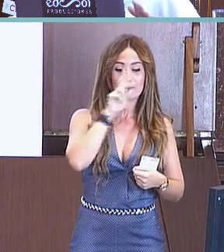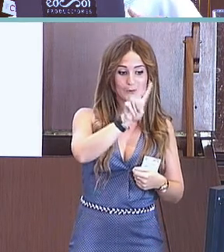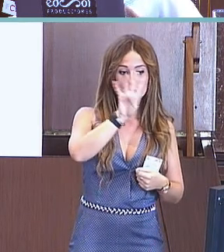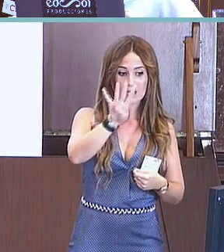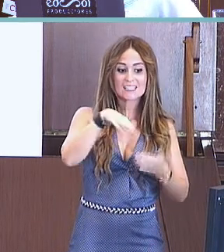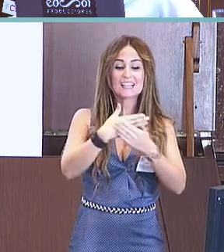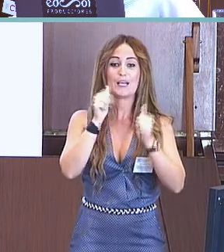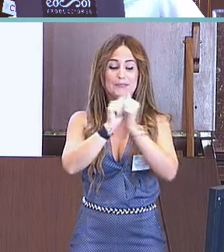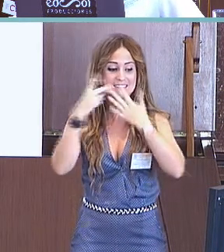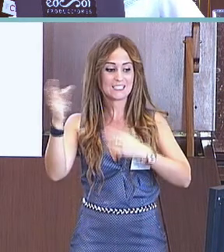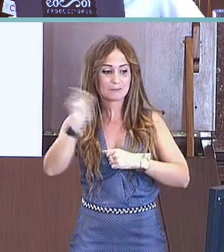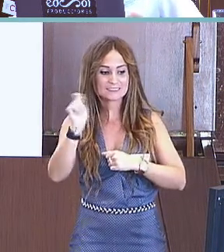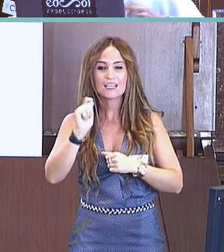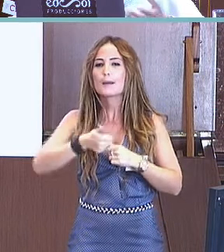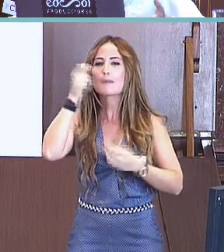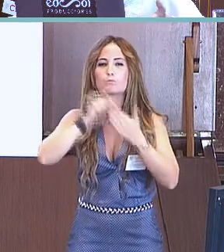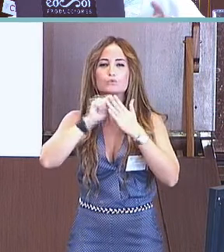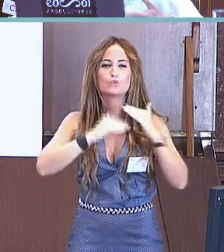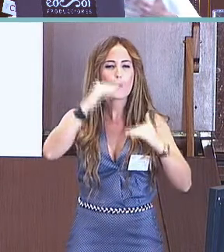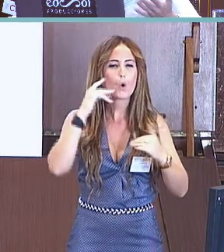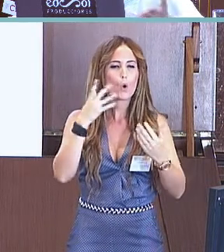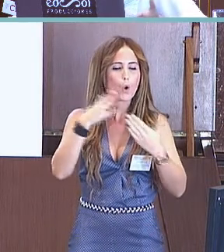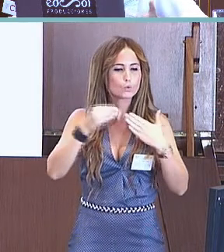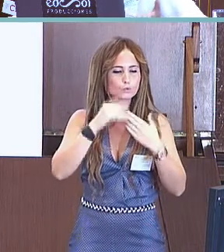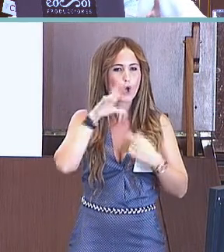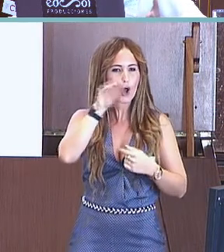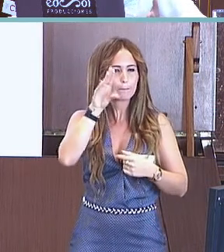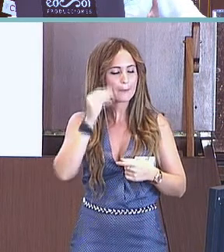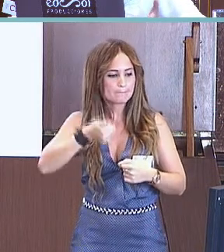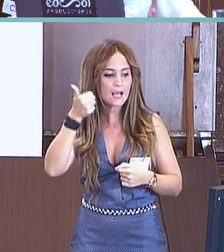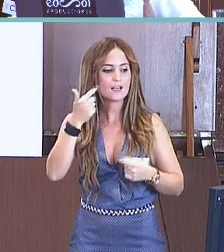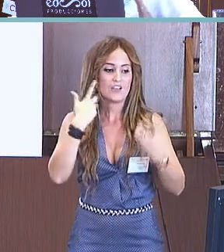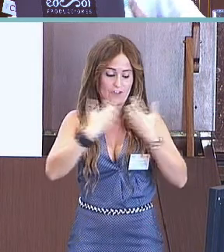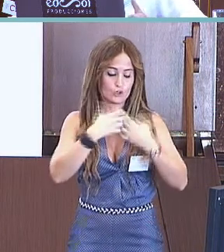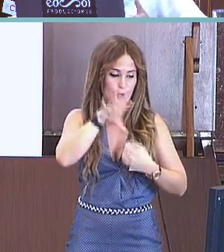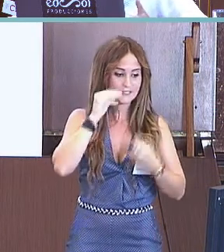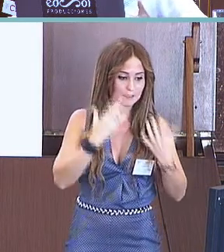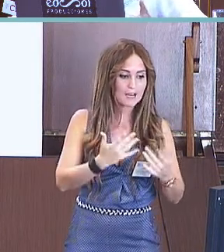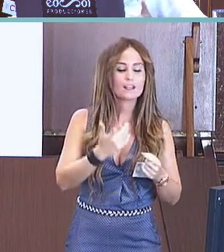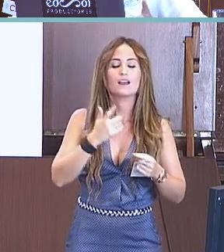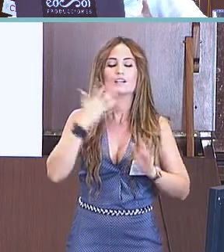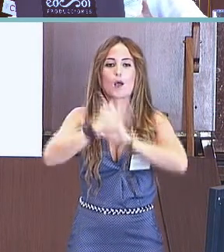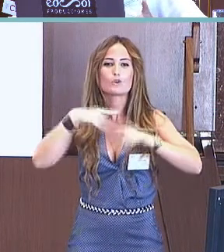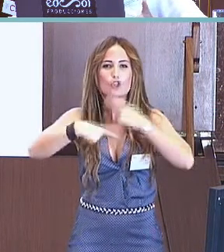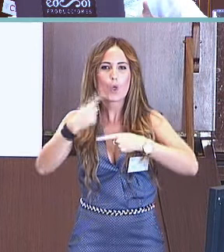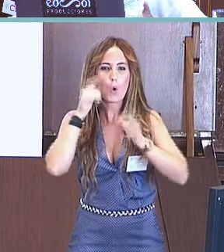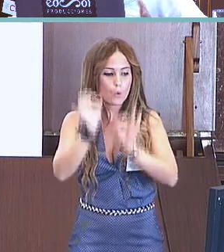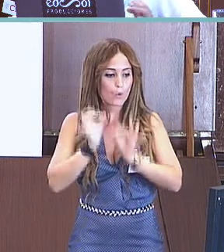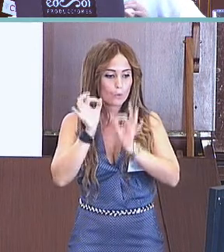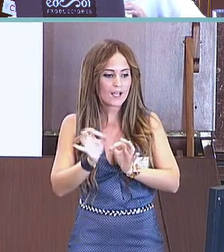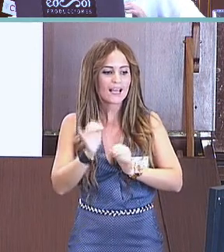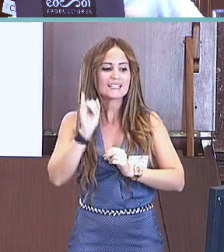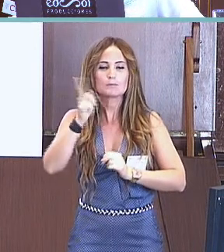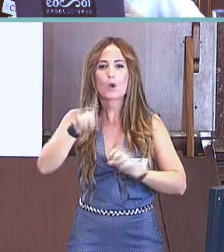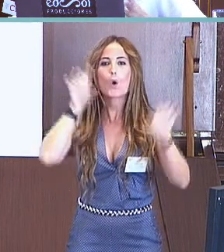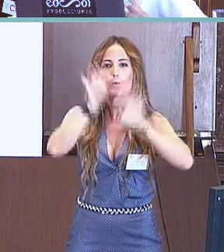De 24 a 27 meses, lo que más se comprende, va a ser siempre las frases tempranas, seguidas de los juegos y rutinas